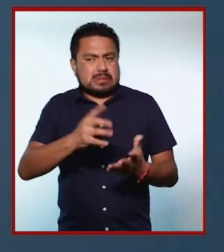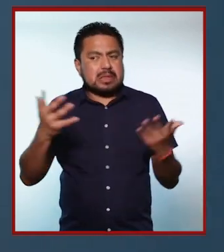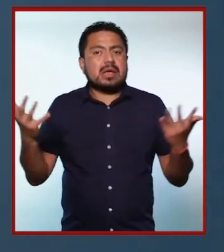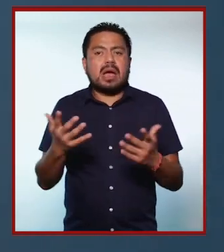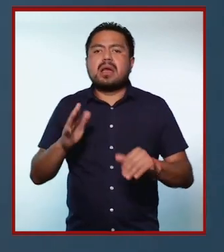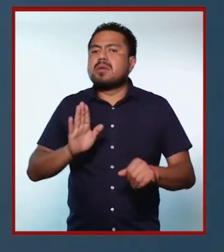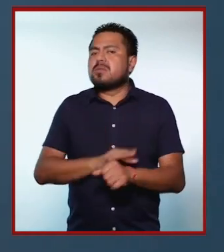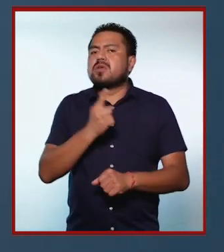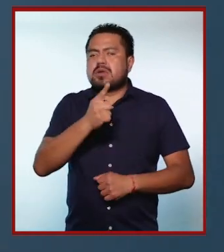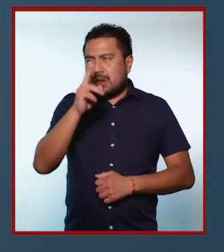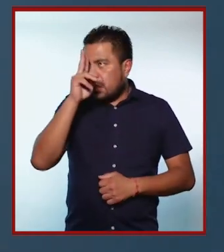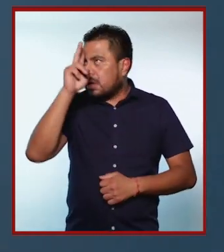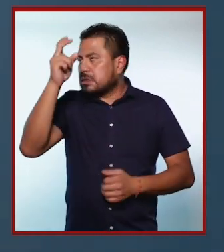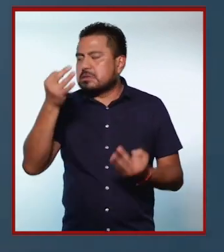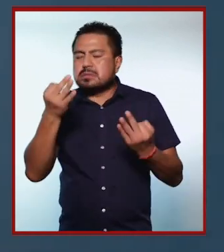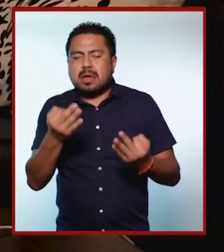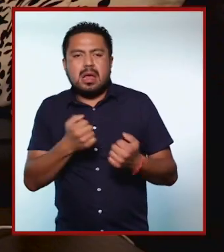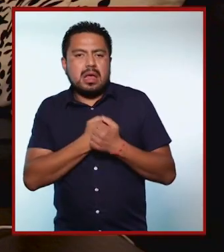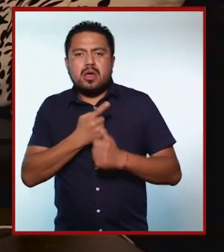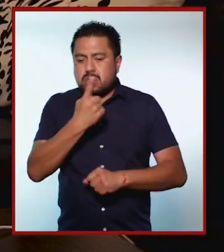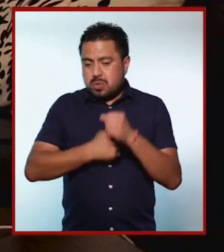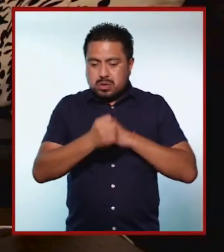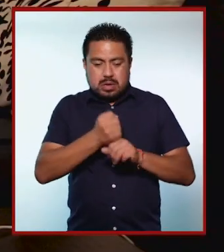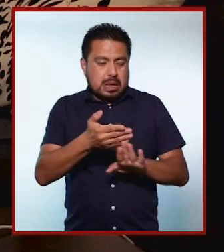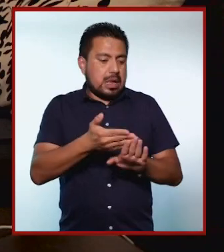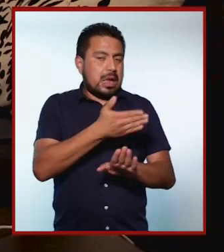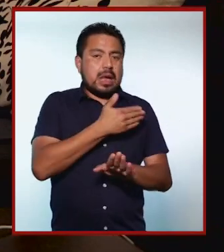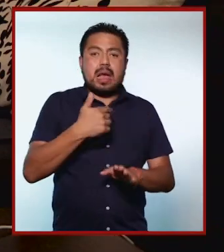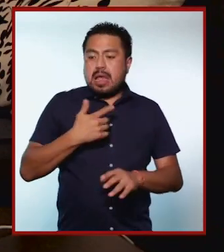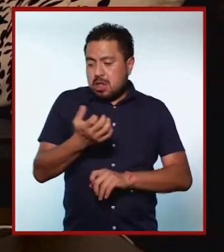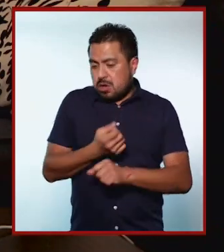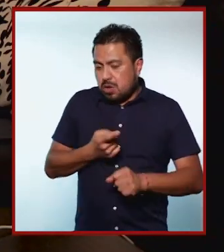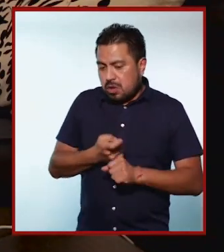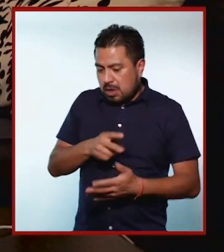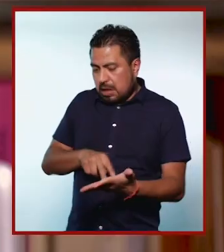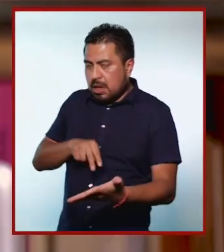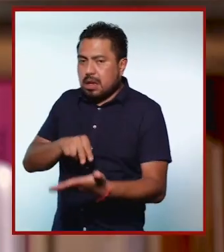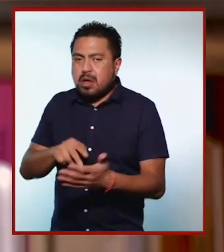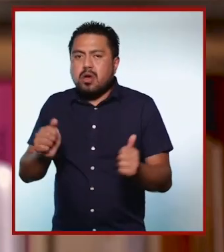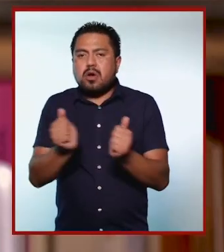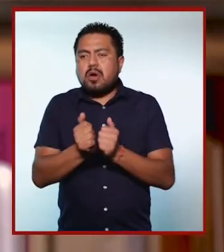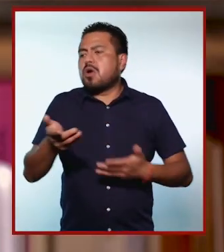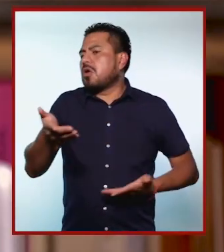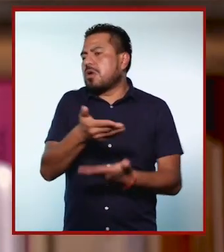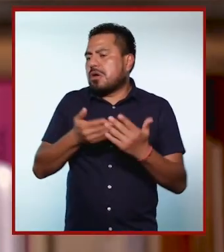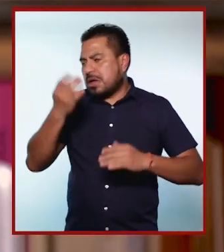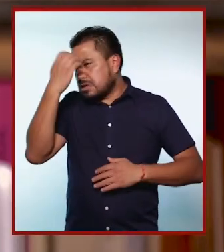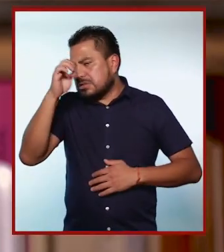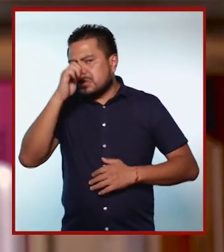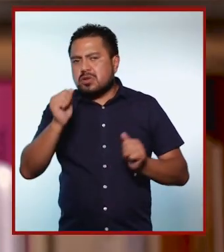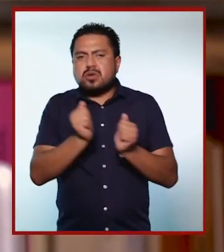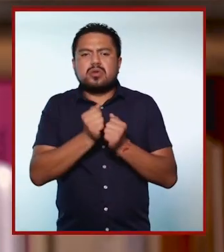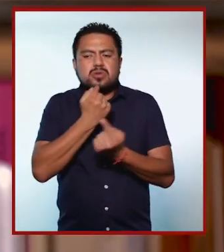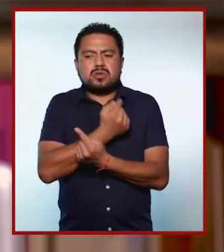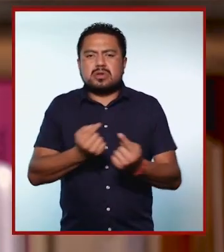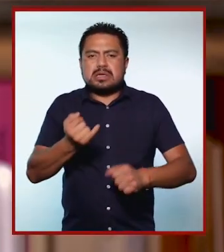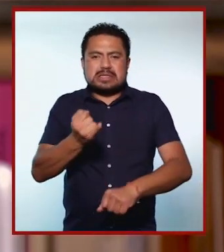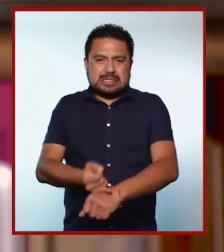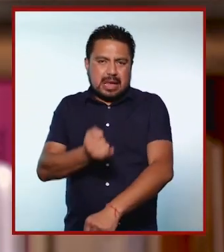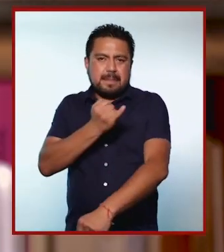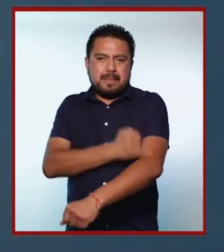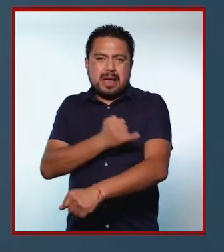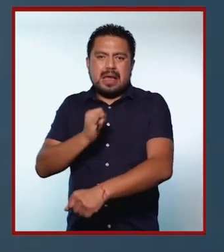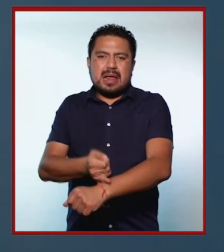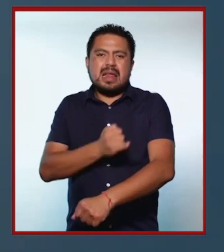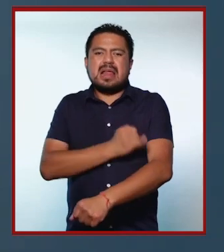realmente lo hagan porque lo desean. El año pasado tuve la oportunidad de estar compartiendo experiencias con unas